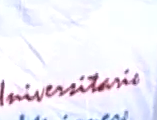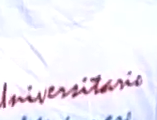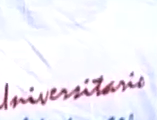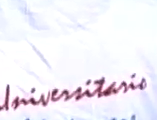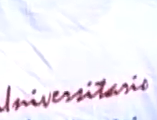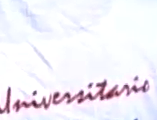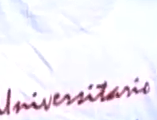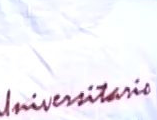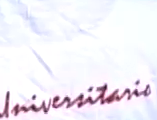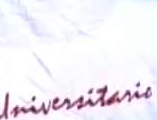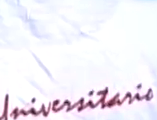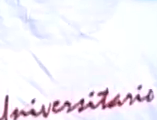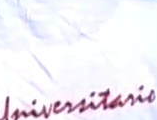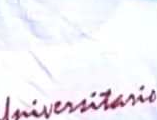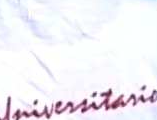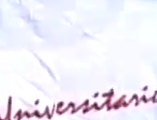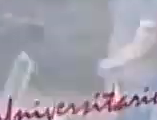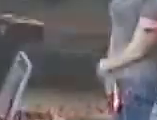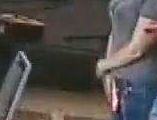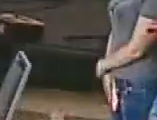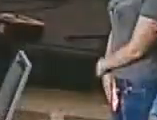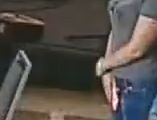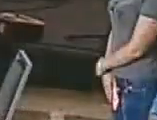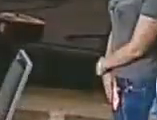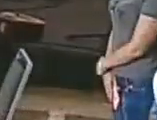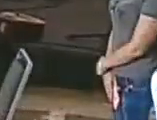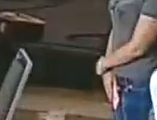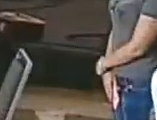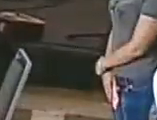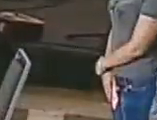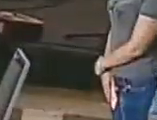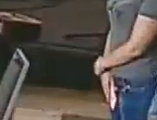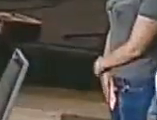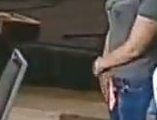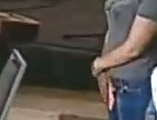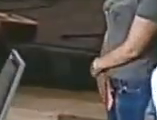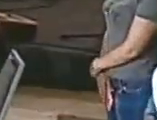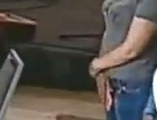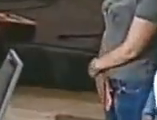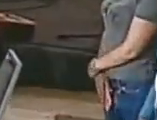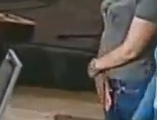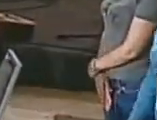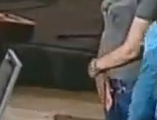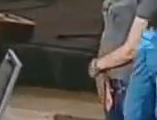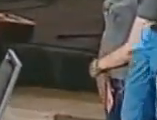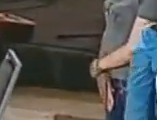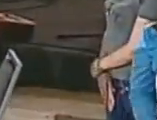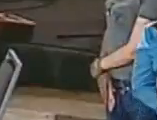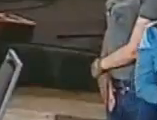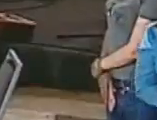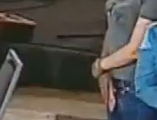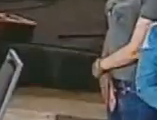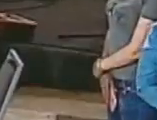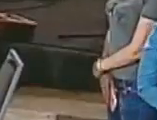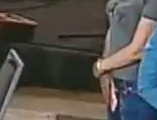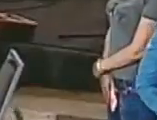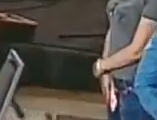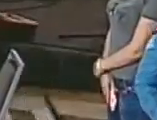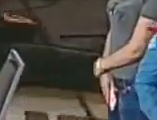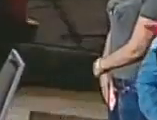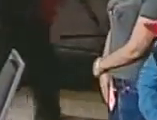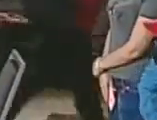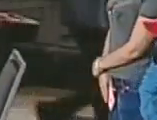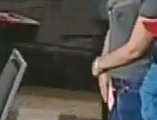con los jóvenes, con la juventud, con la cultura que se hace presente en esta tarde de semana aniversaria de la misión